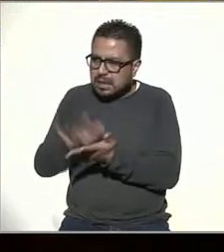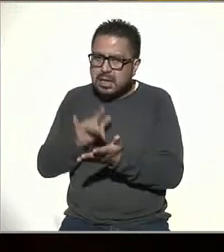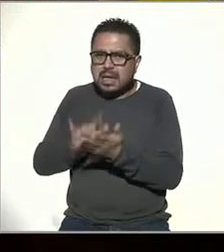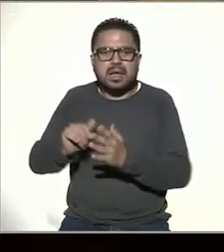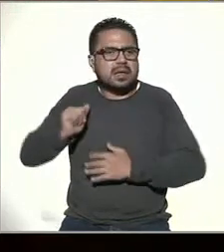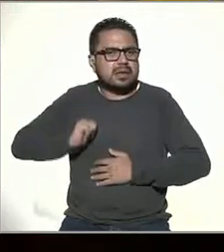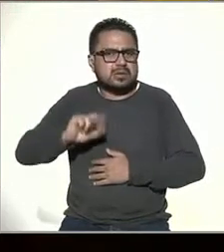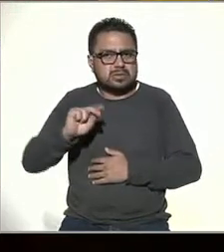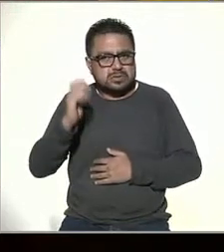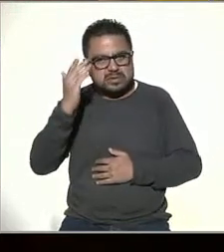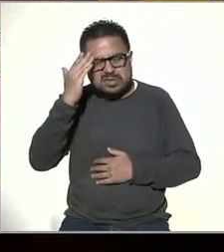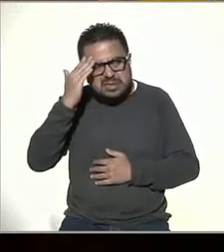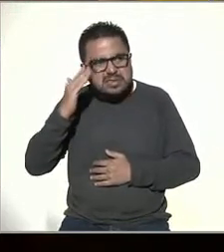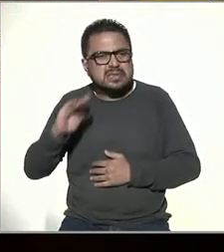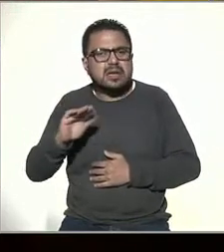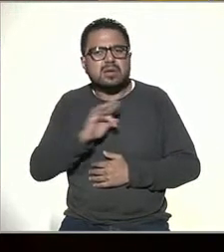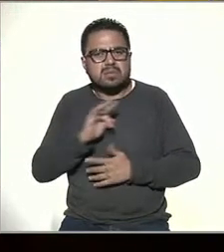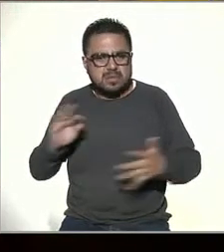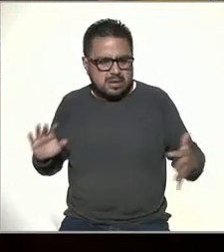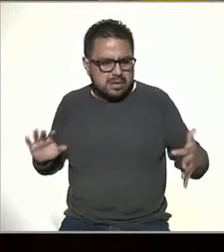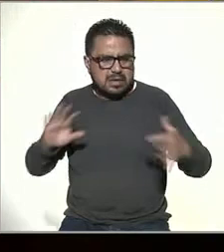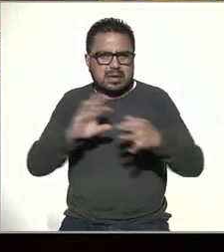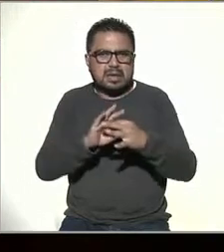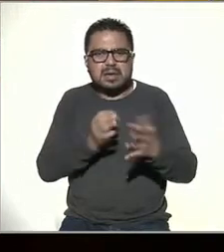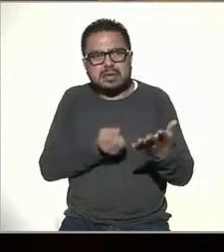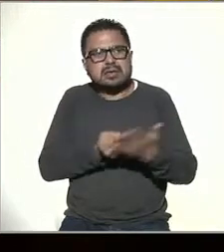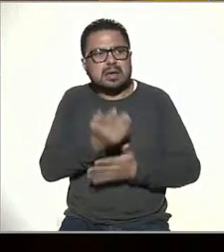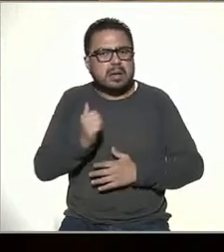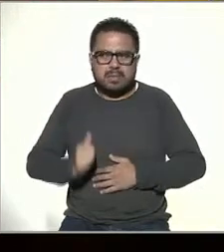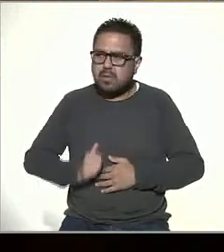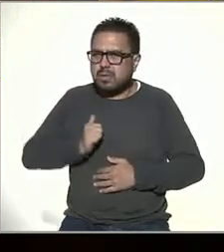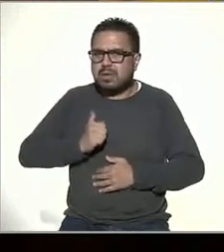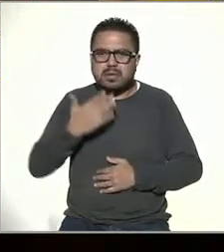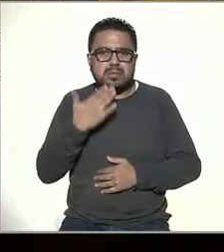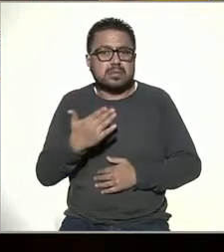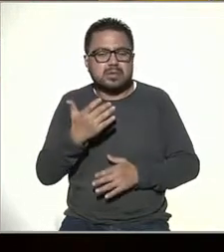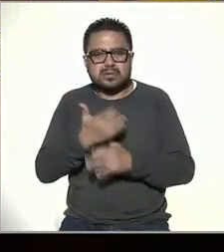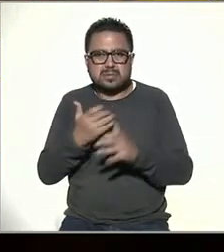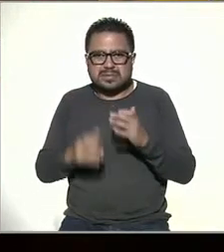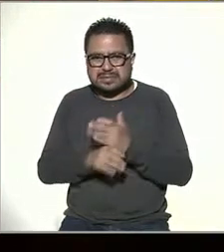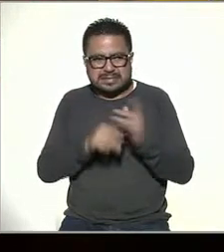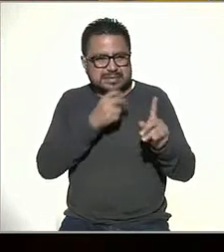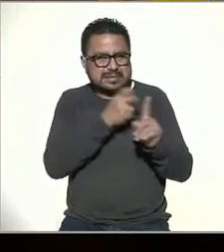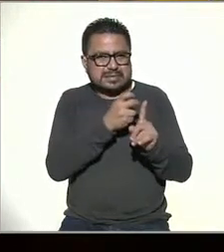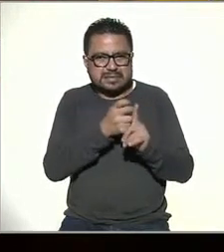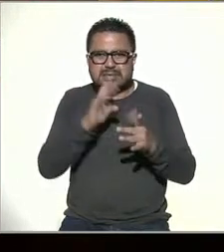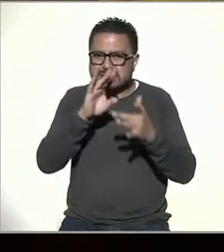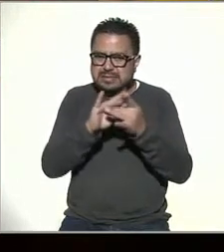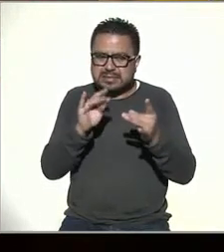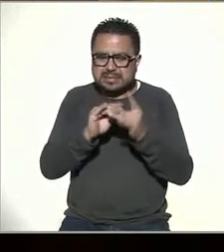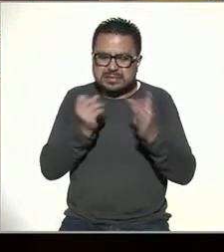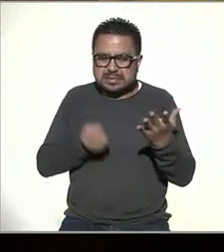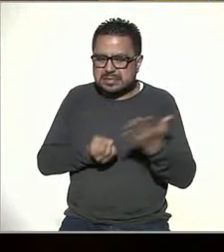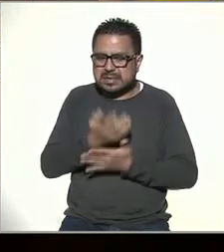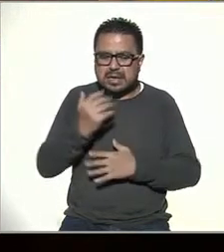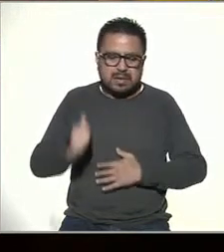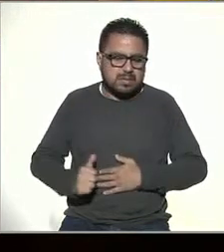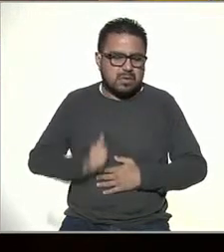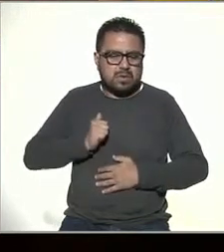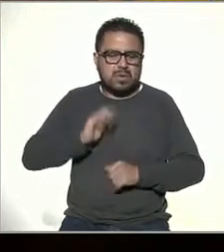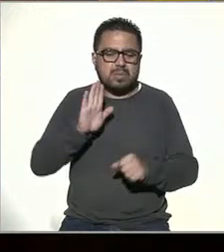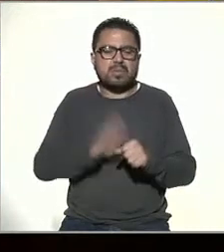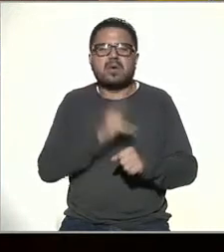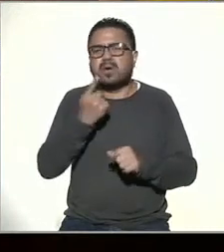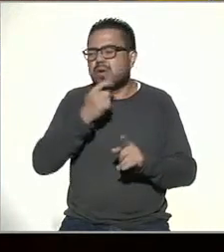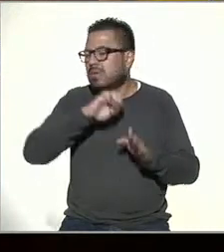no sabíamos para adaptar, e incluso le hemos sacado provecho a este tipo de cosas, ¿no? Y digo, le hemos sacado provecho porque ahora,